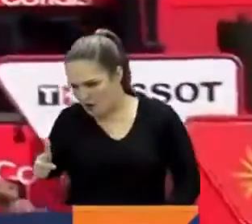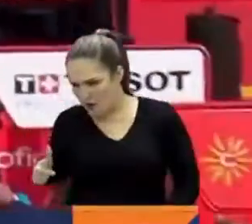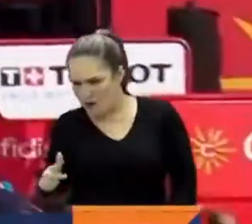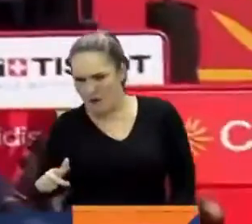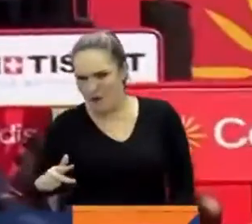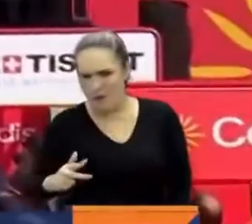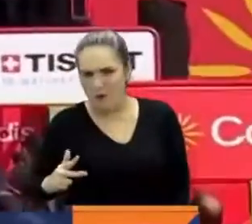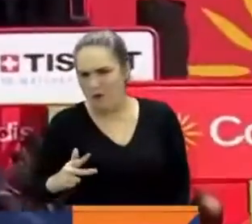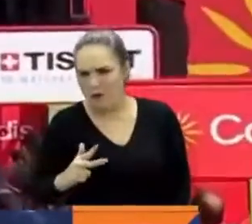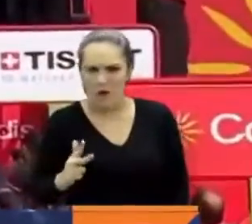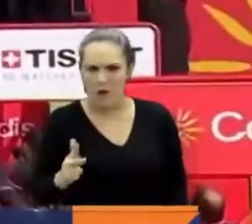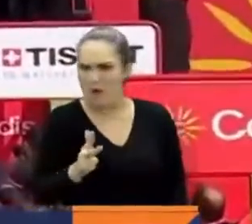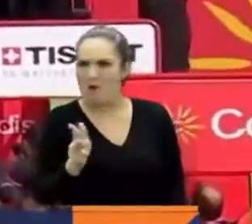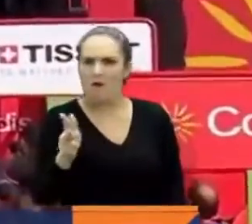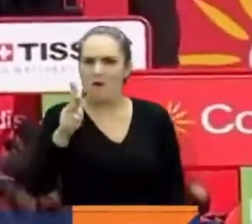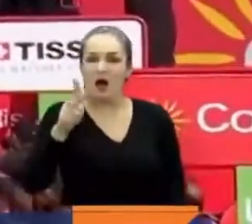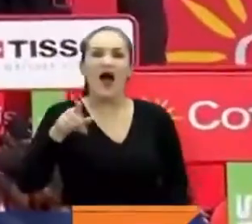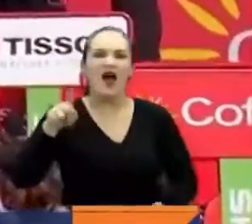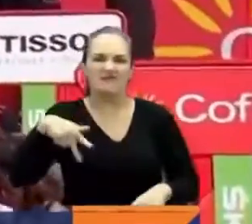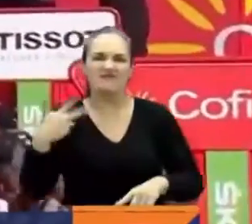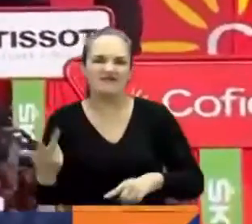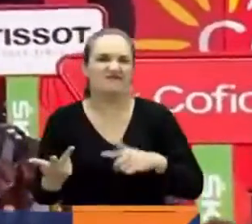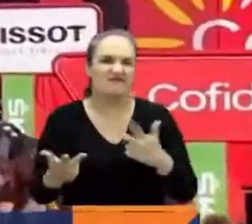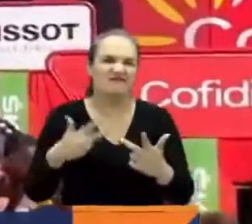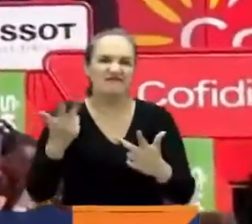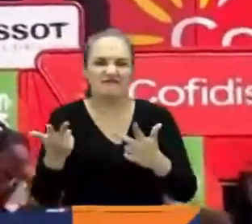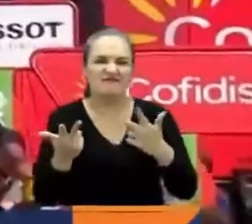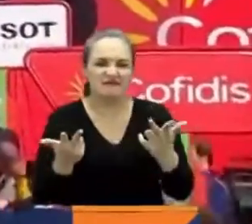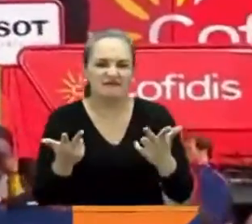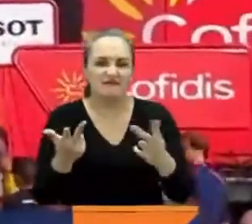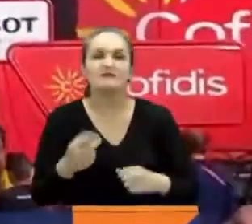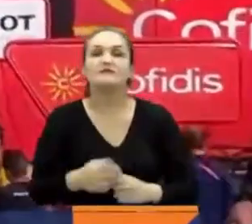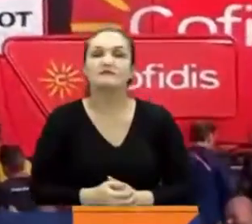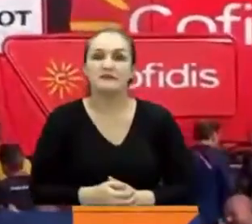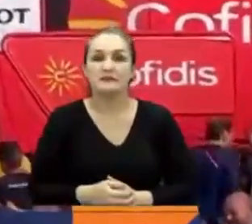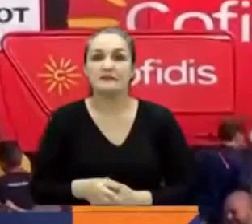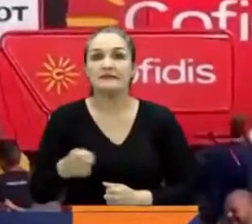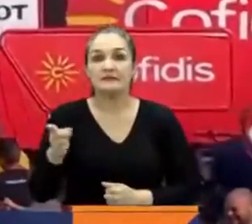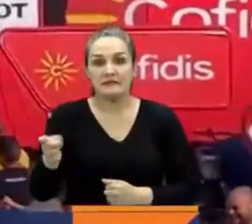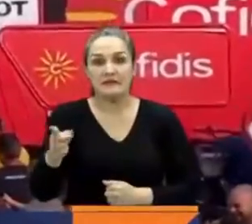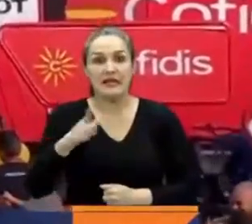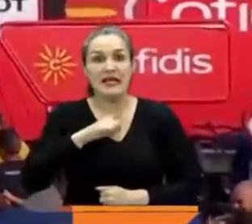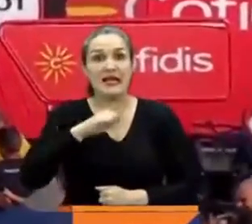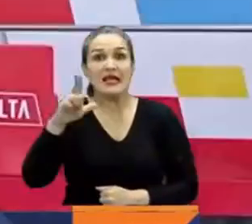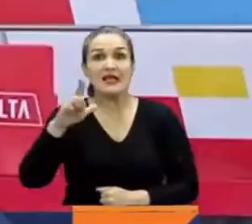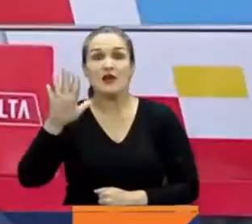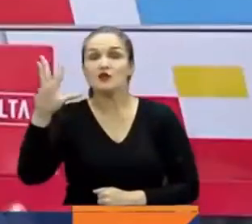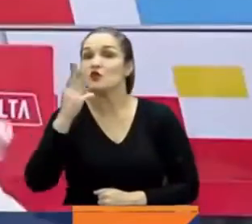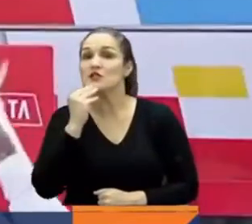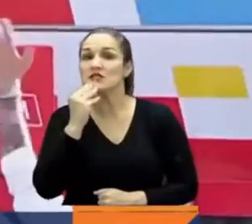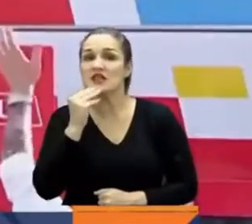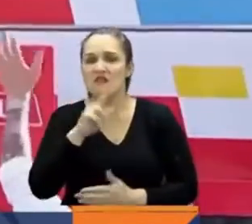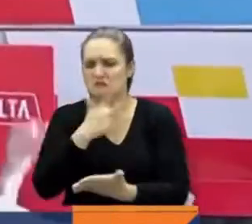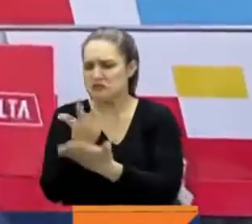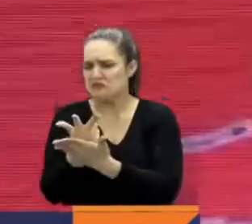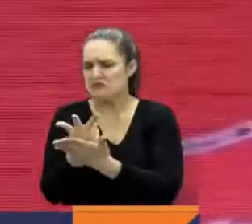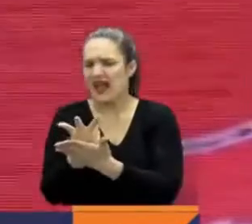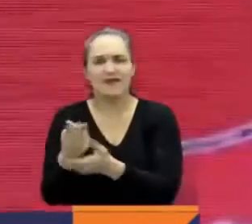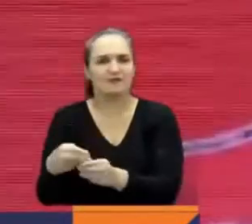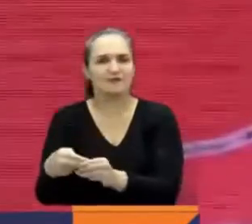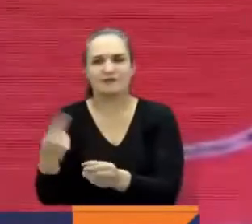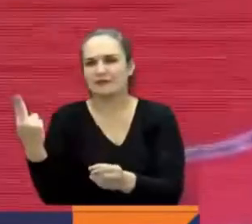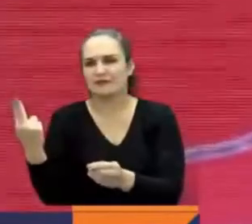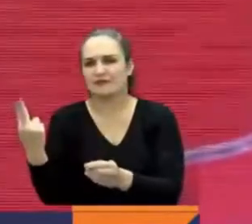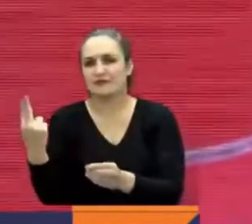caídas. En la primera, el líder del equipo Israel, Premetech, Michael Woods, debió retirarse luego de ir al suelo. Y en la segunda,